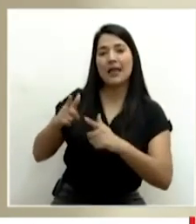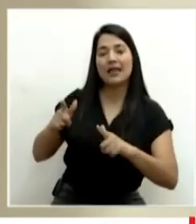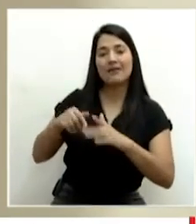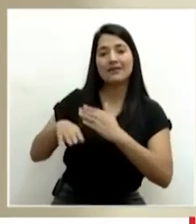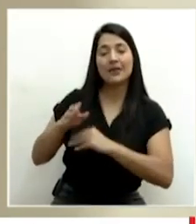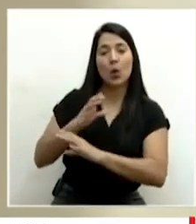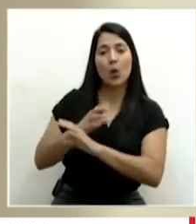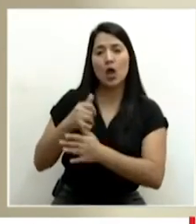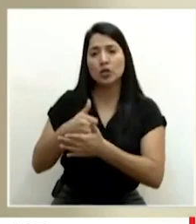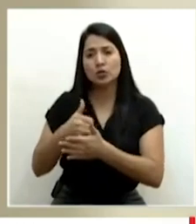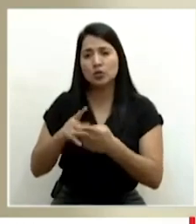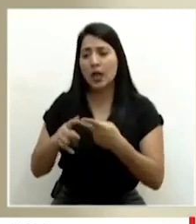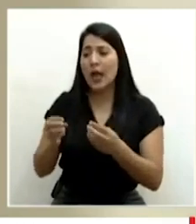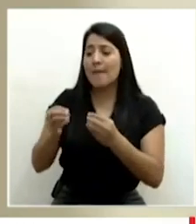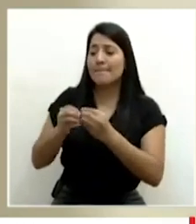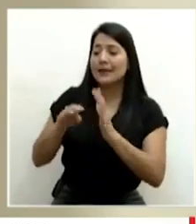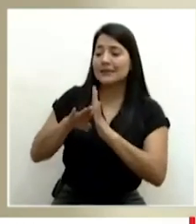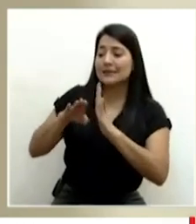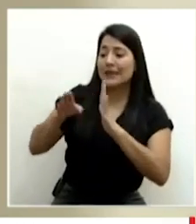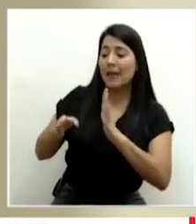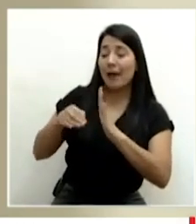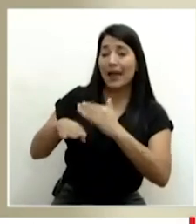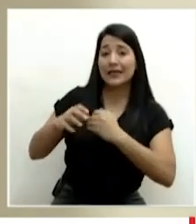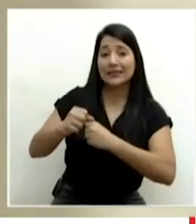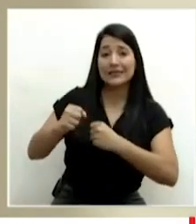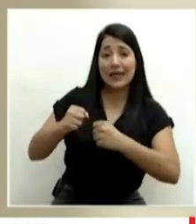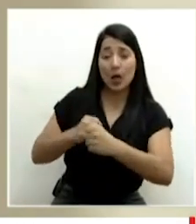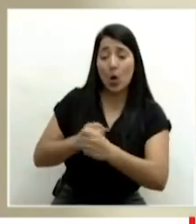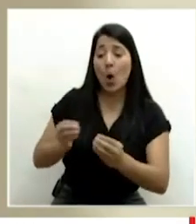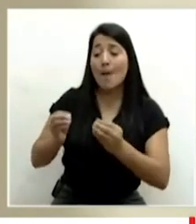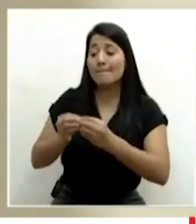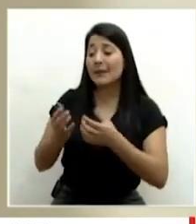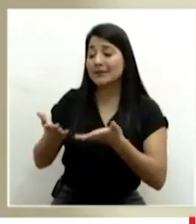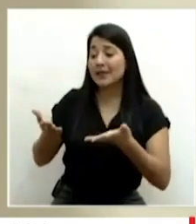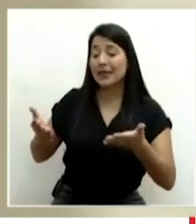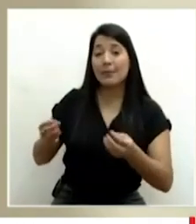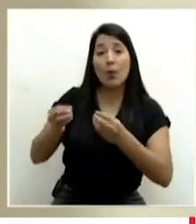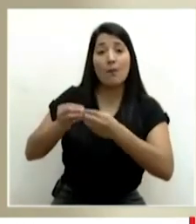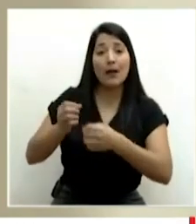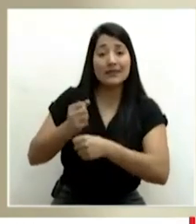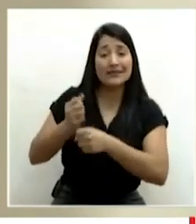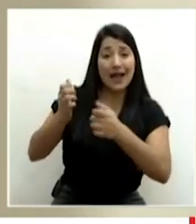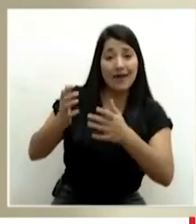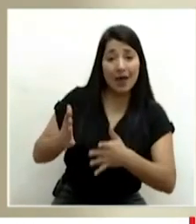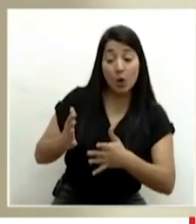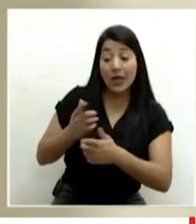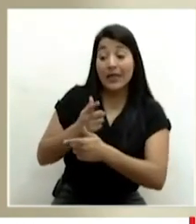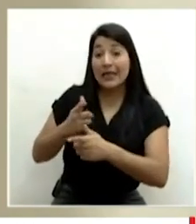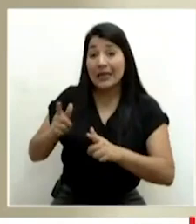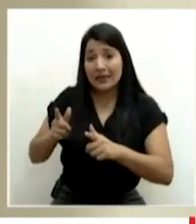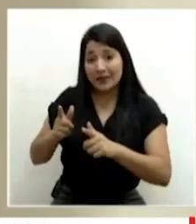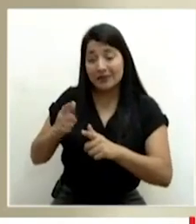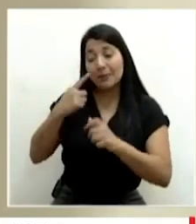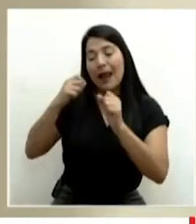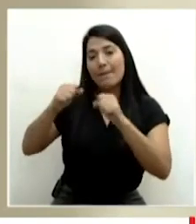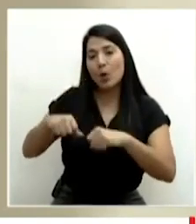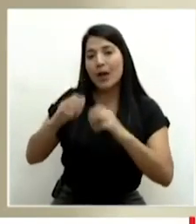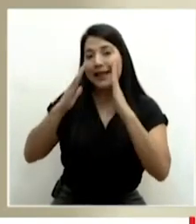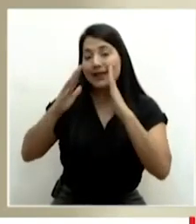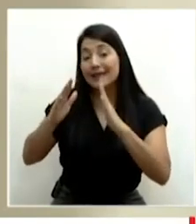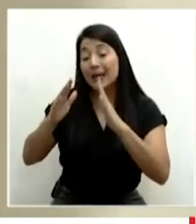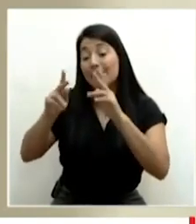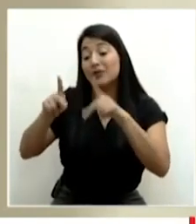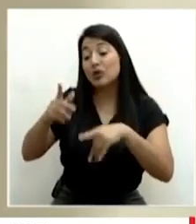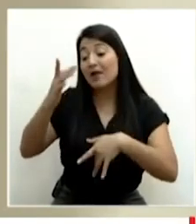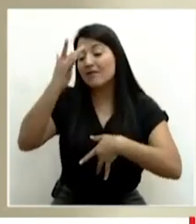hospitalarias, más equipo, más especialistas disponibles para atender específicamente los pacientes COVID-19.